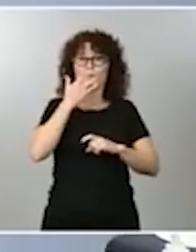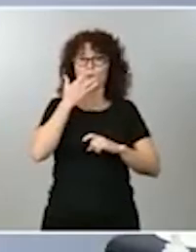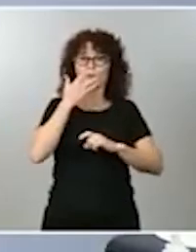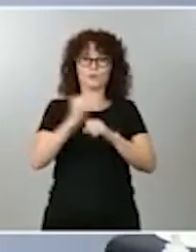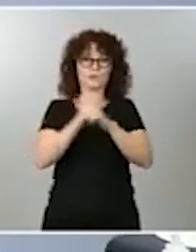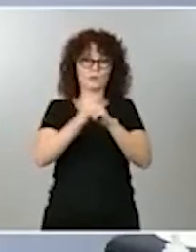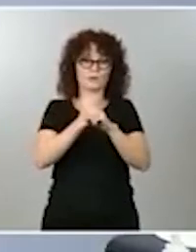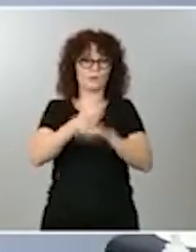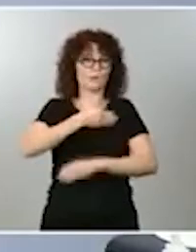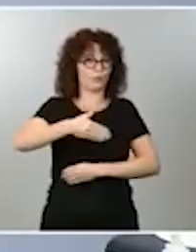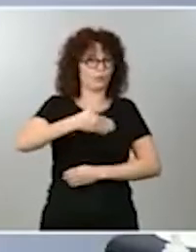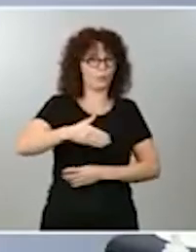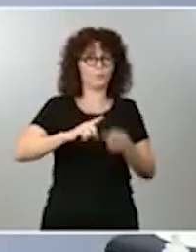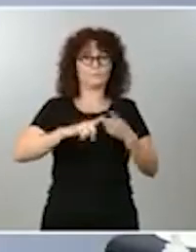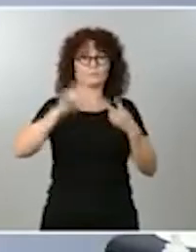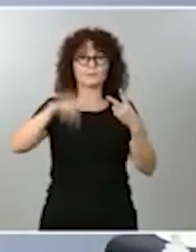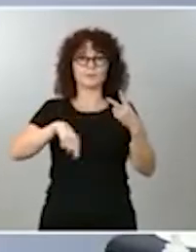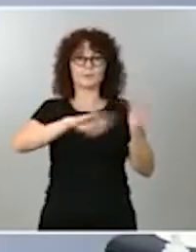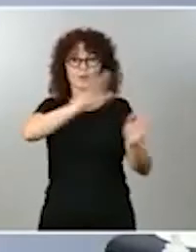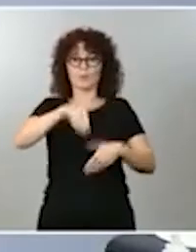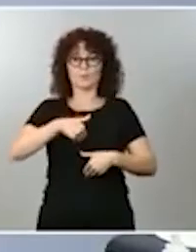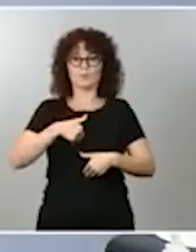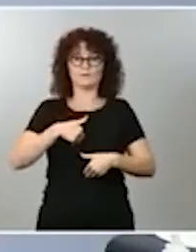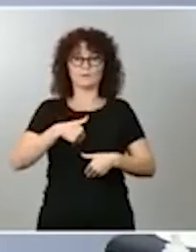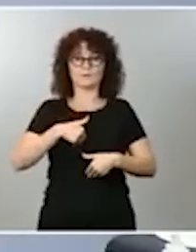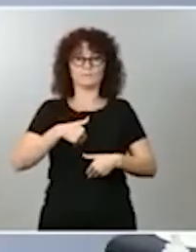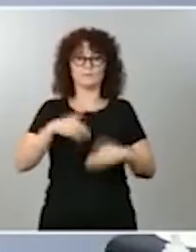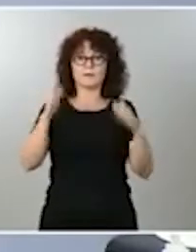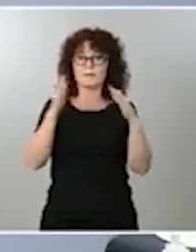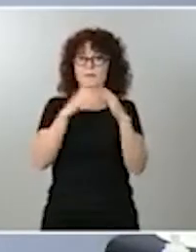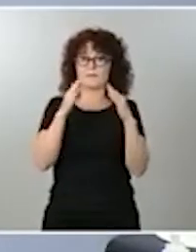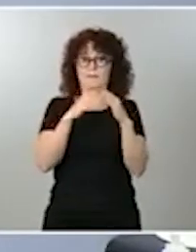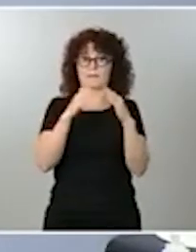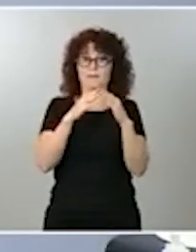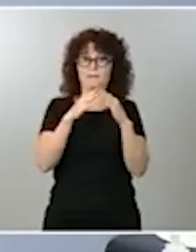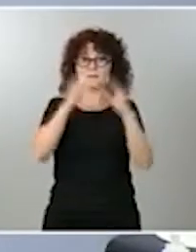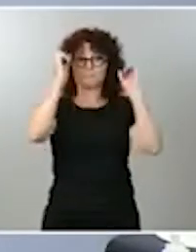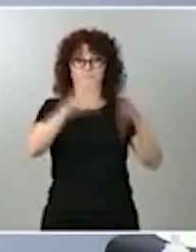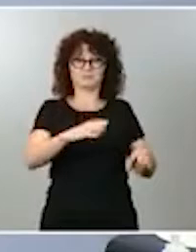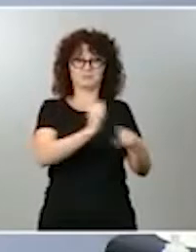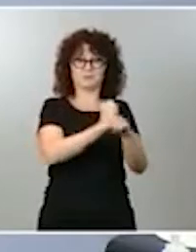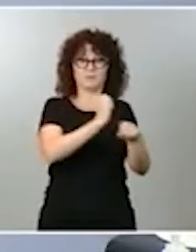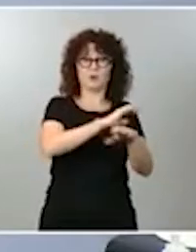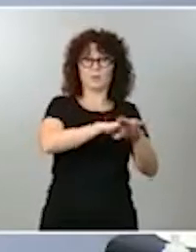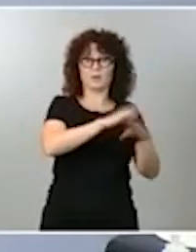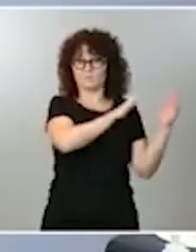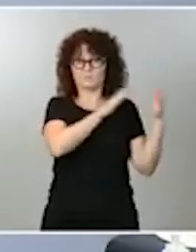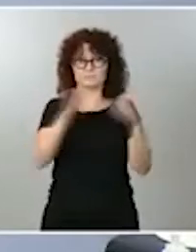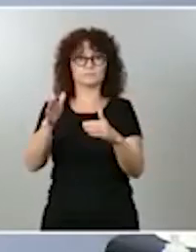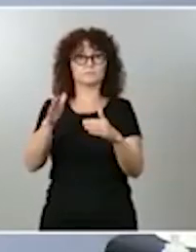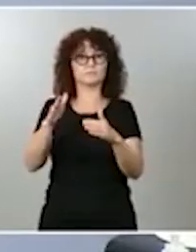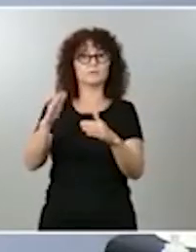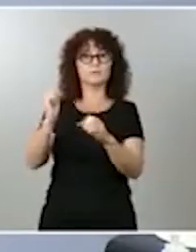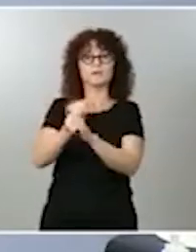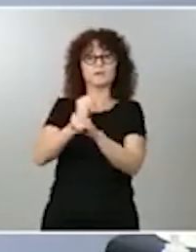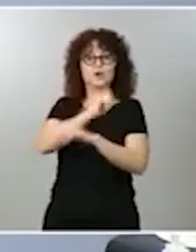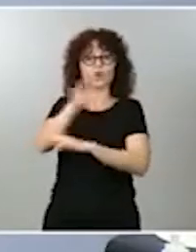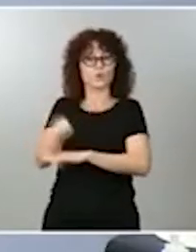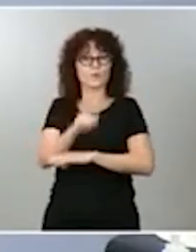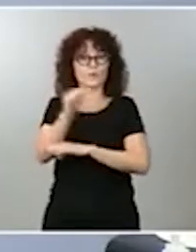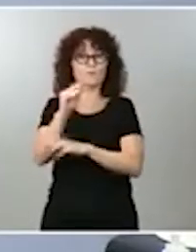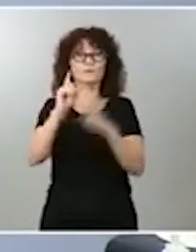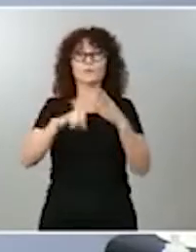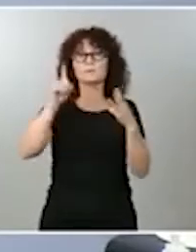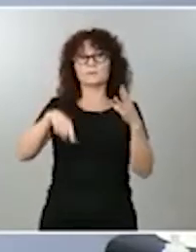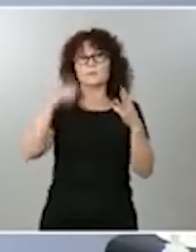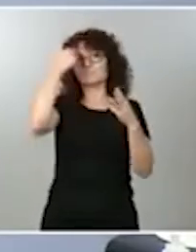en la vuelta masiva a los hogares que pueden vivir las mujeres, que abandonen sus trabajos para dedicarse a tareas de cuidados, estoy pensando, por tanto, en